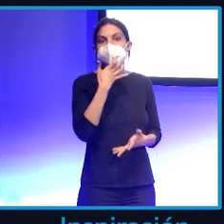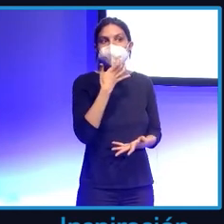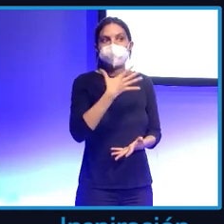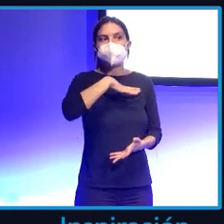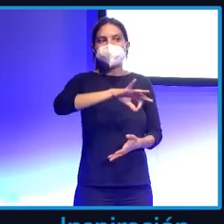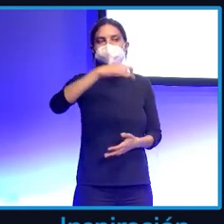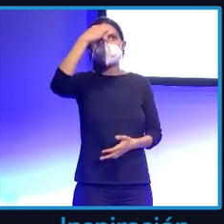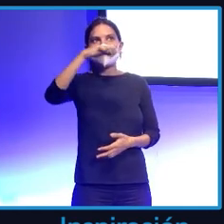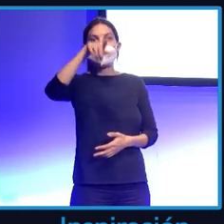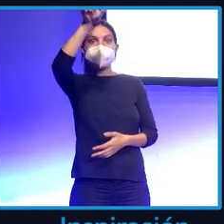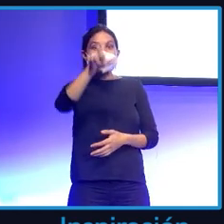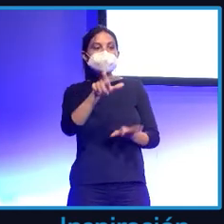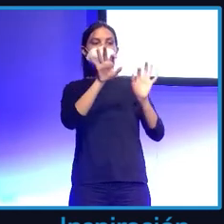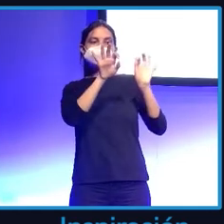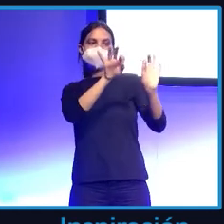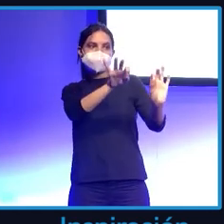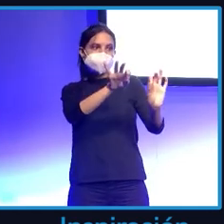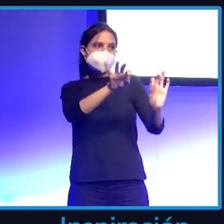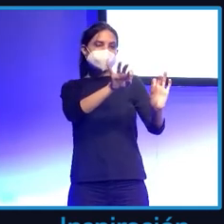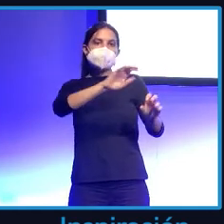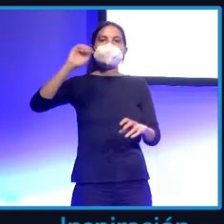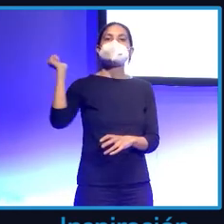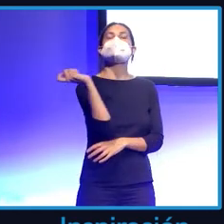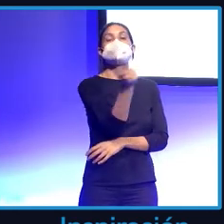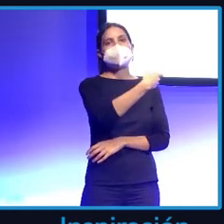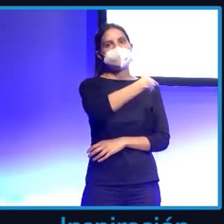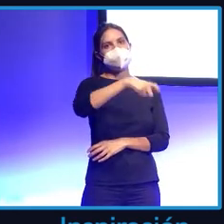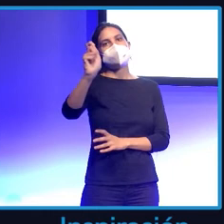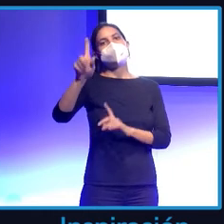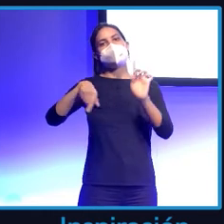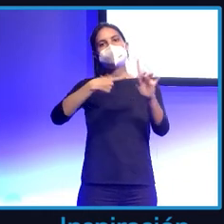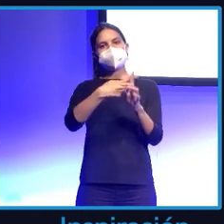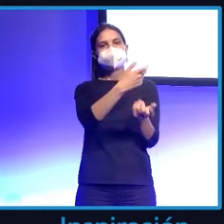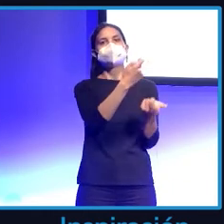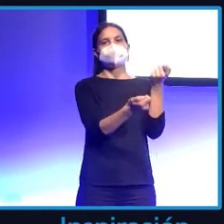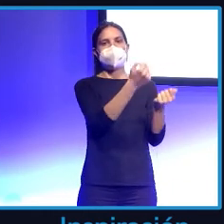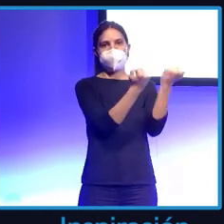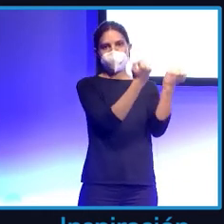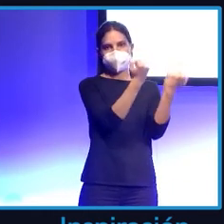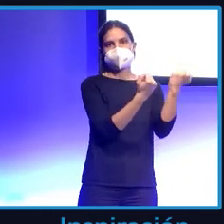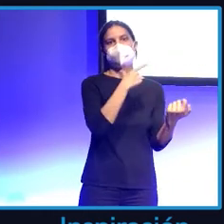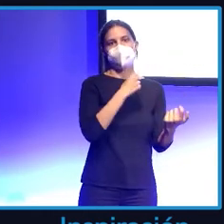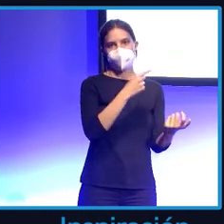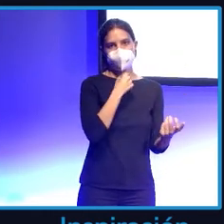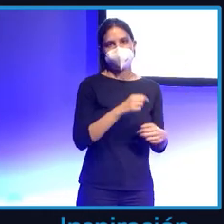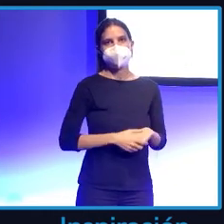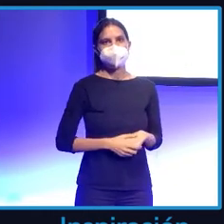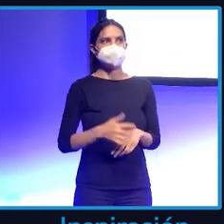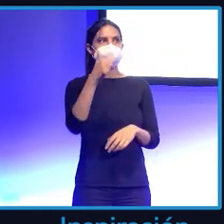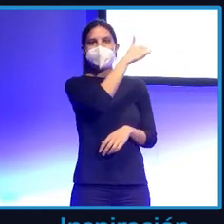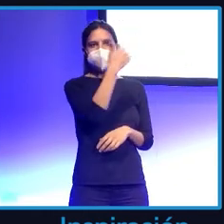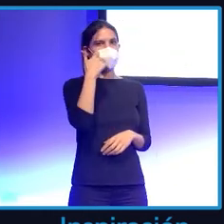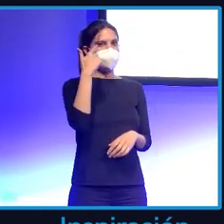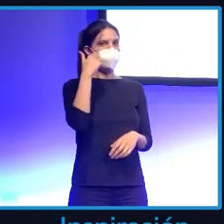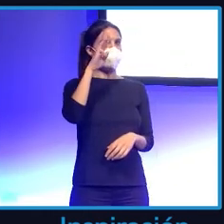podíamos saber que a esta persona le gustaba el Paddle y el Karting. Como veis, tenemos un montón de PDFs